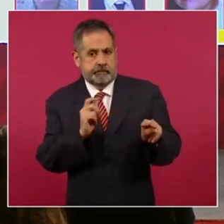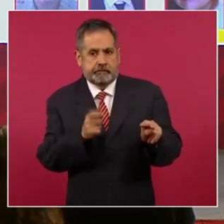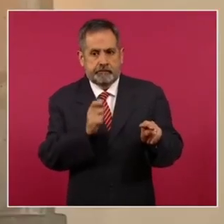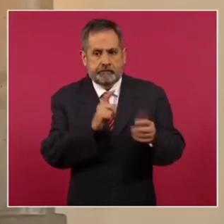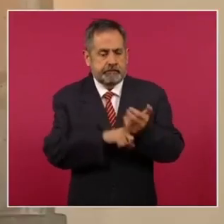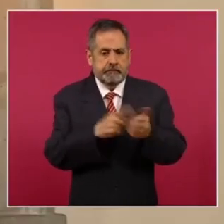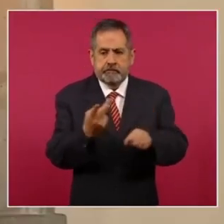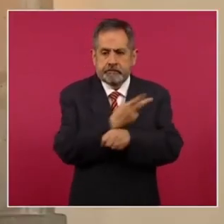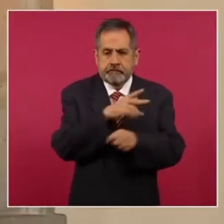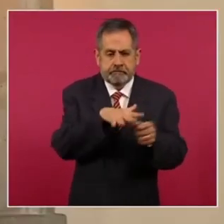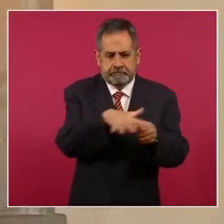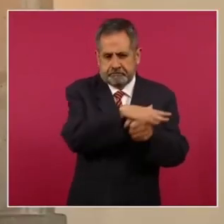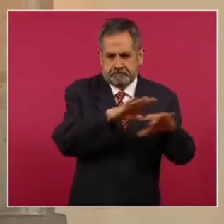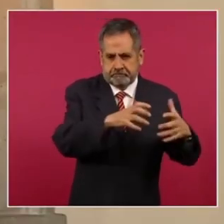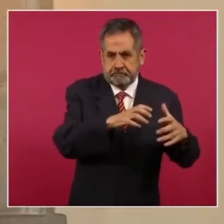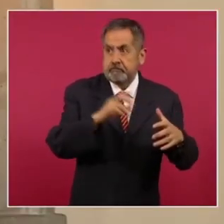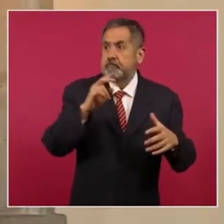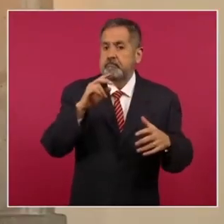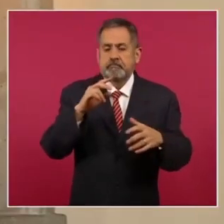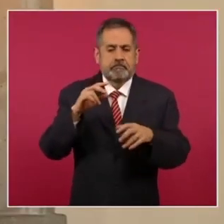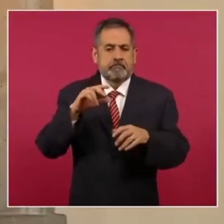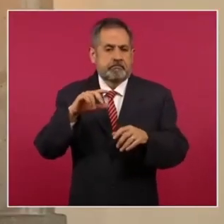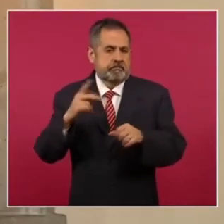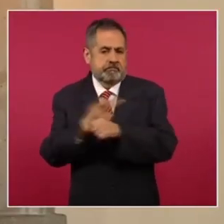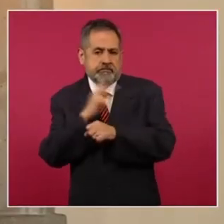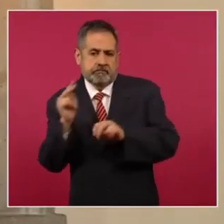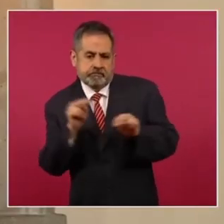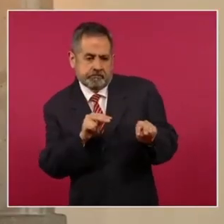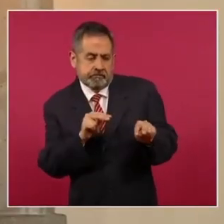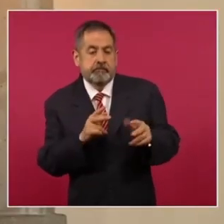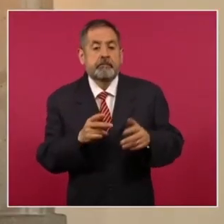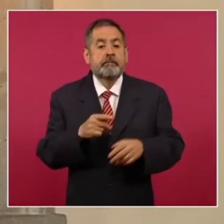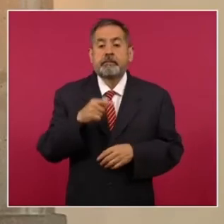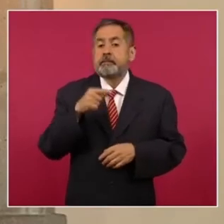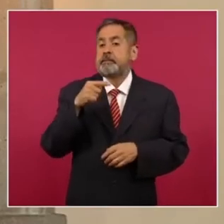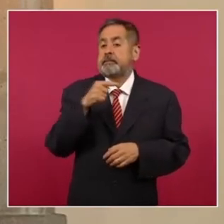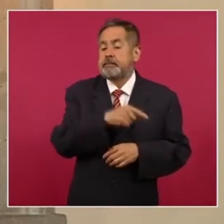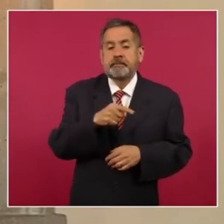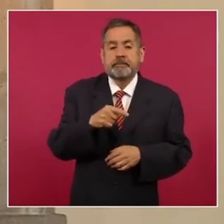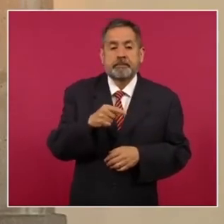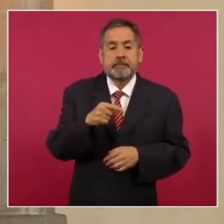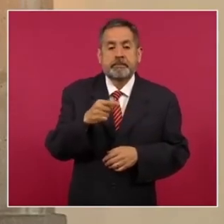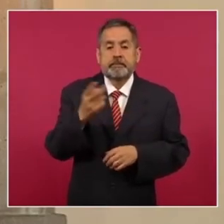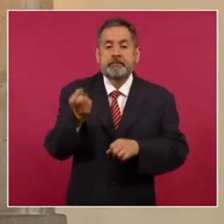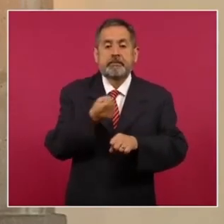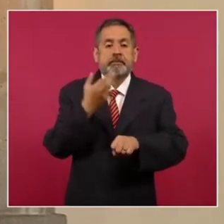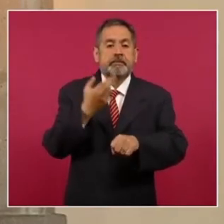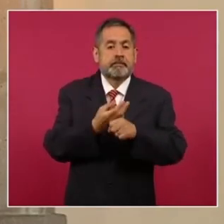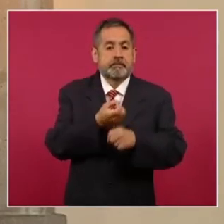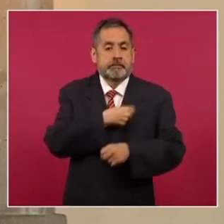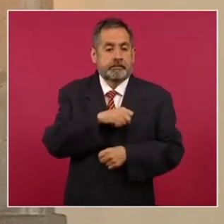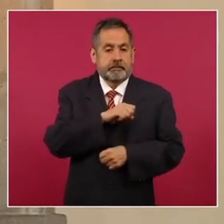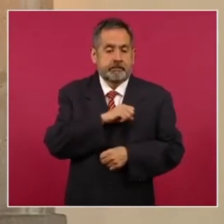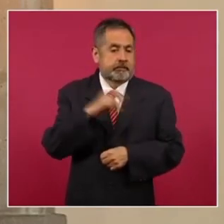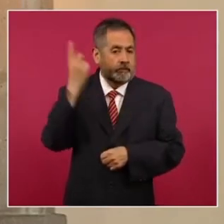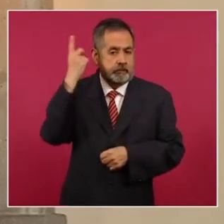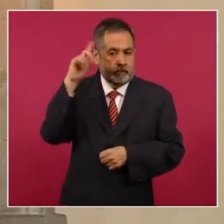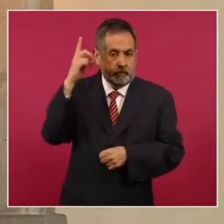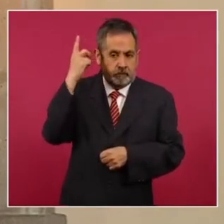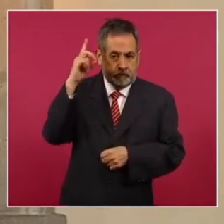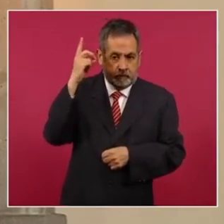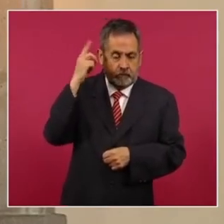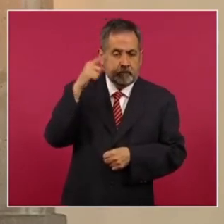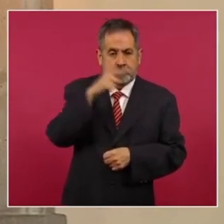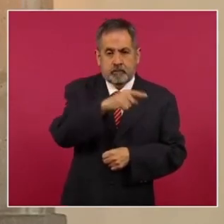local y nacional, informar que luego de que la Secretaría de Salud del Estado de Durango